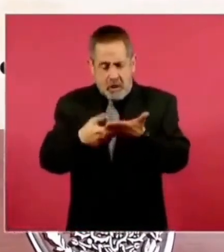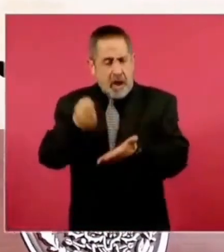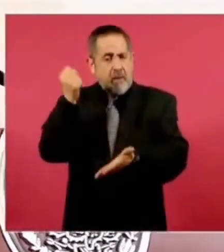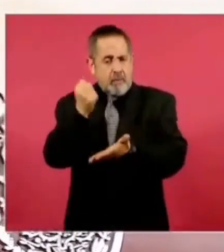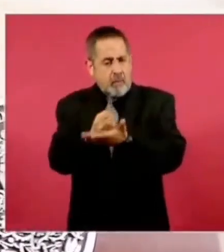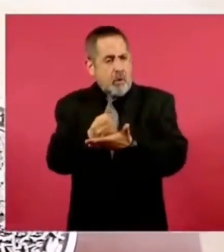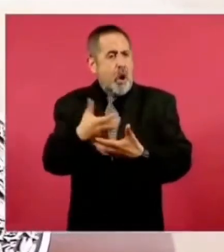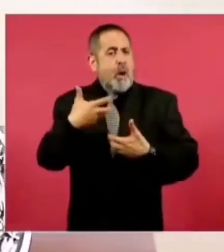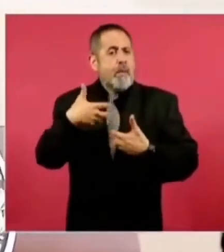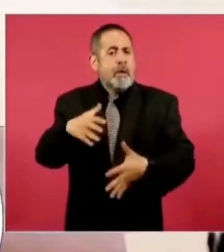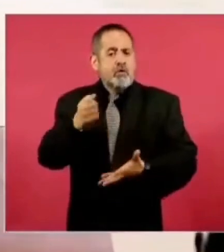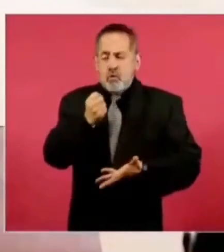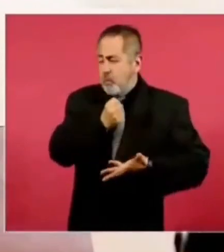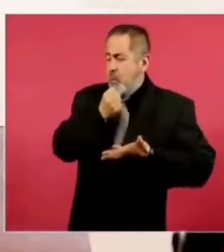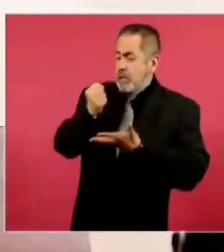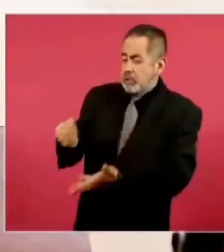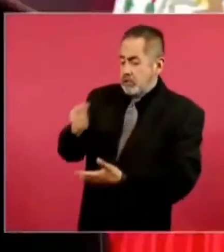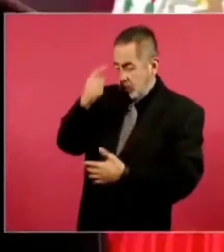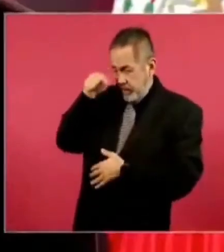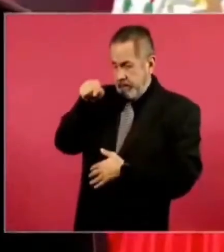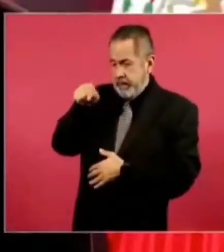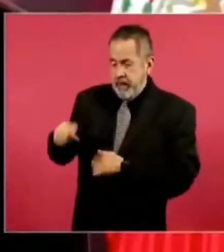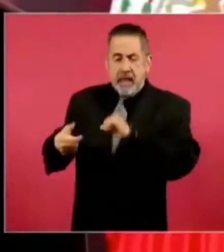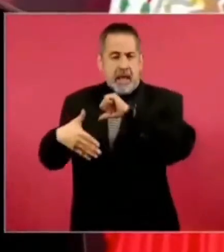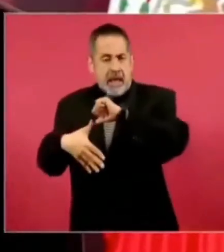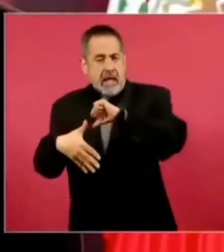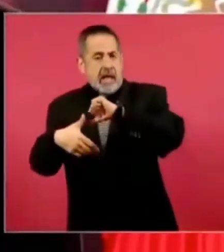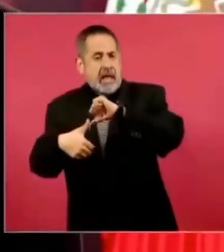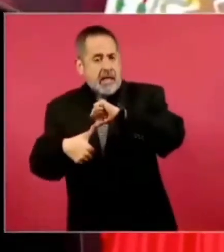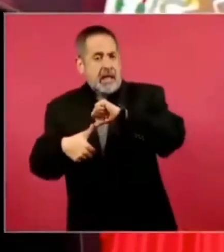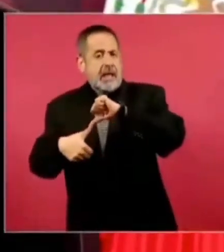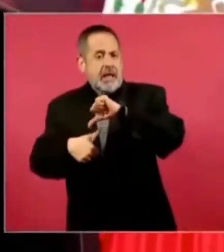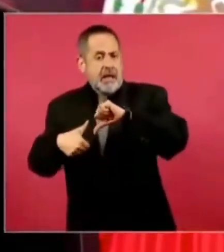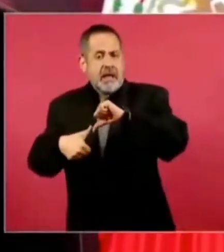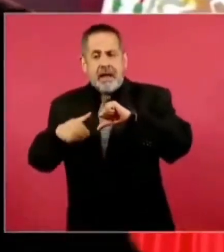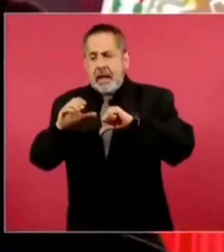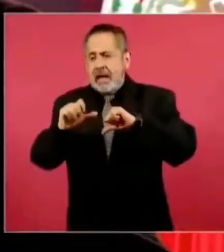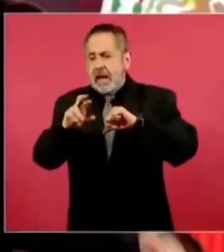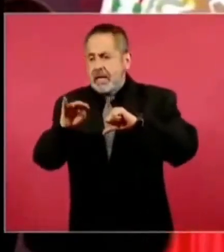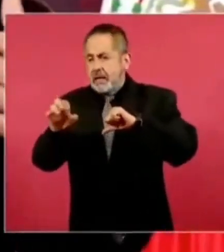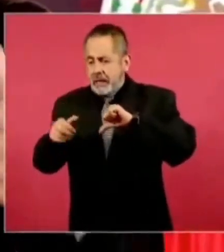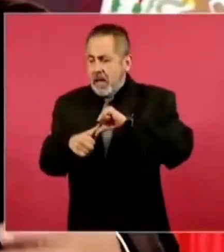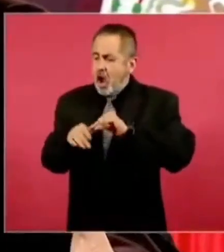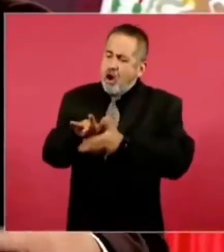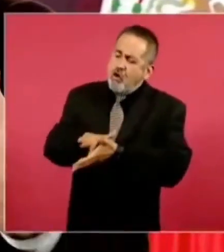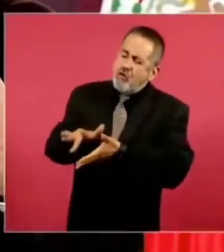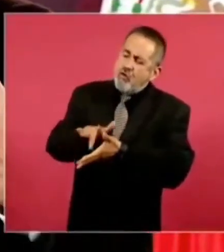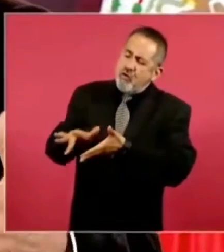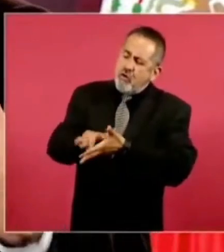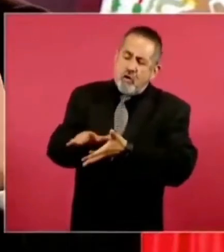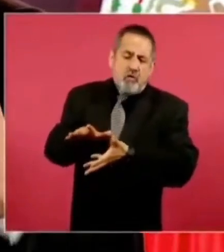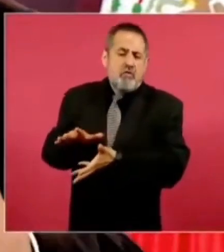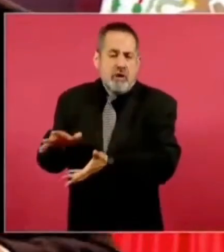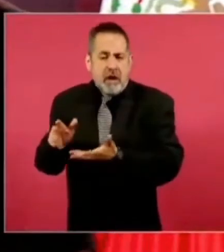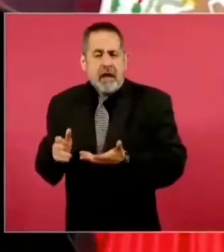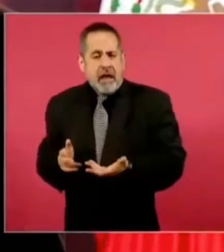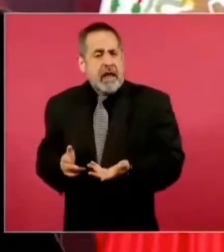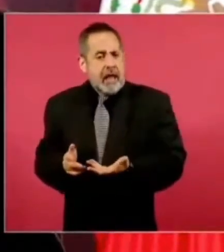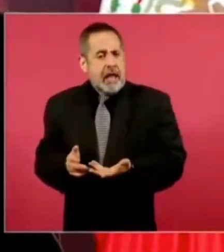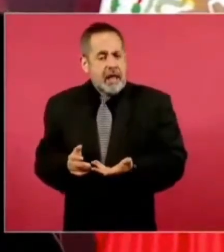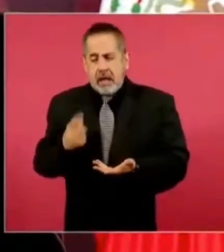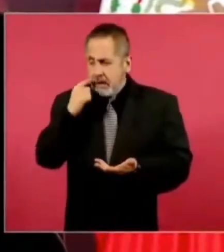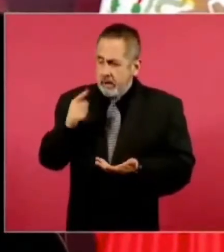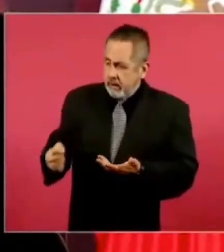de América Latina y del Caribe para fortalecer